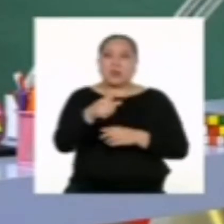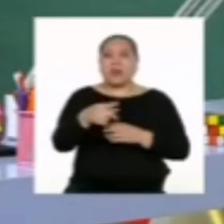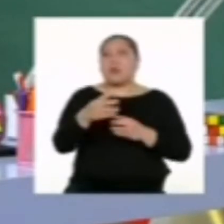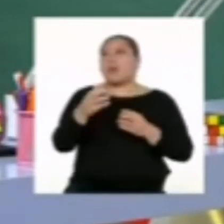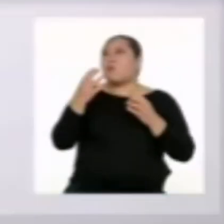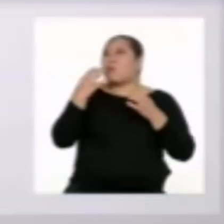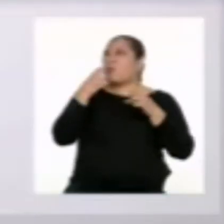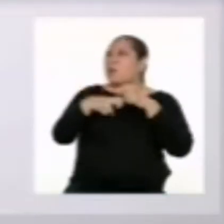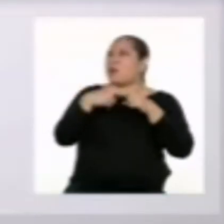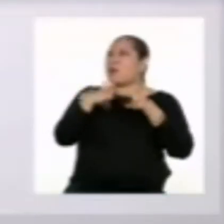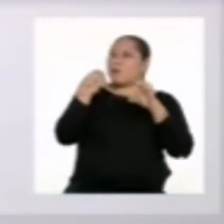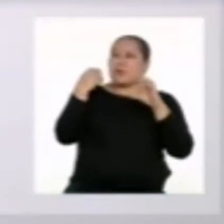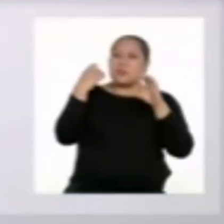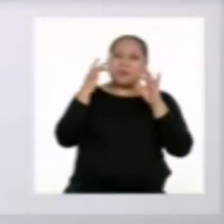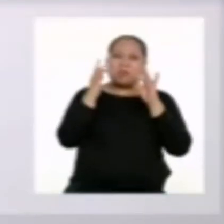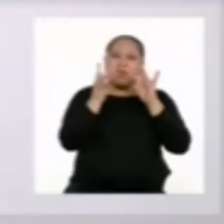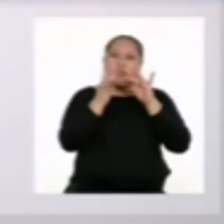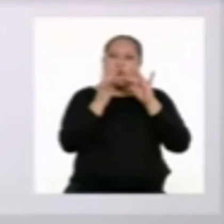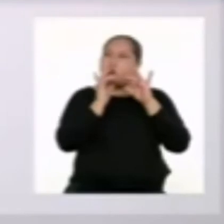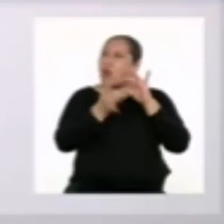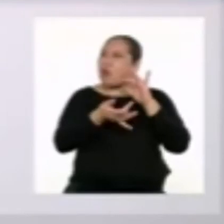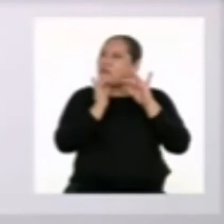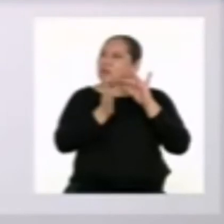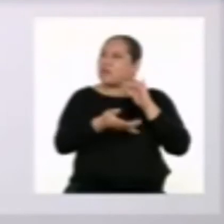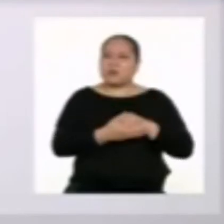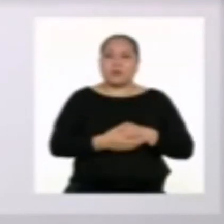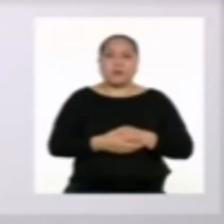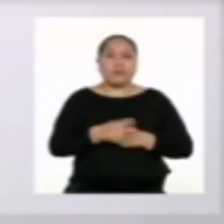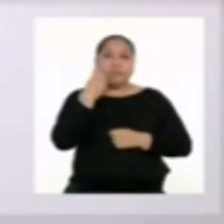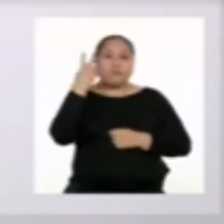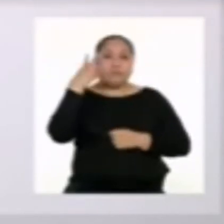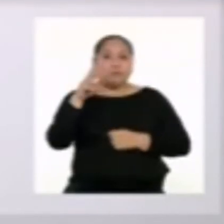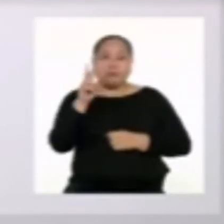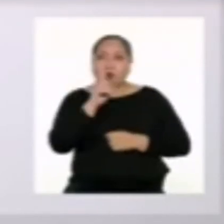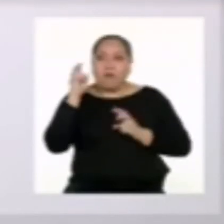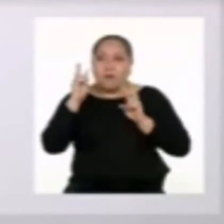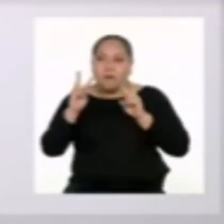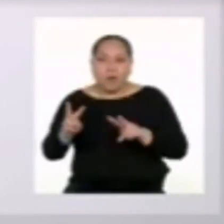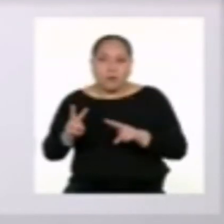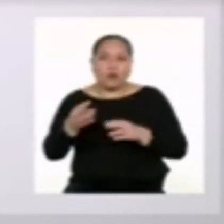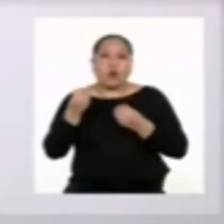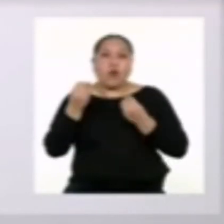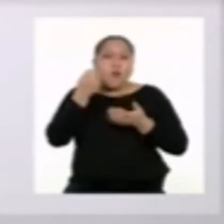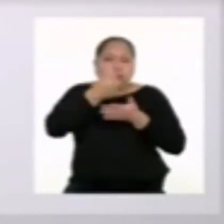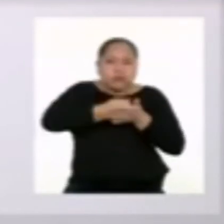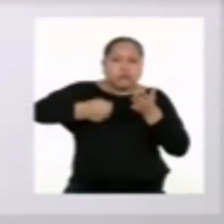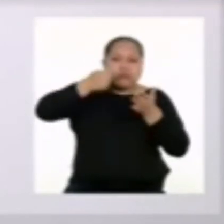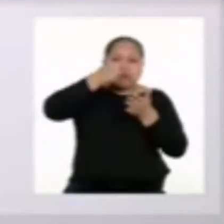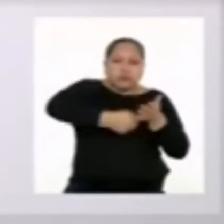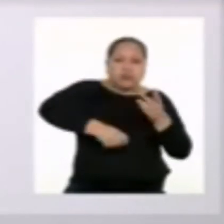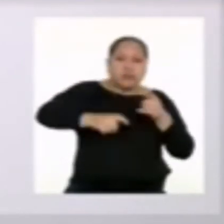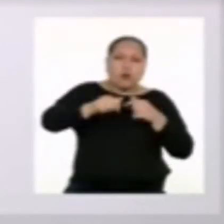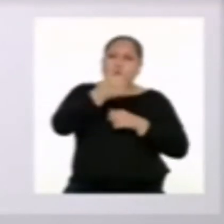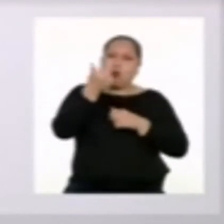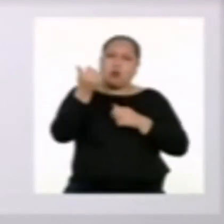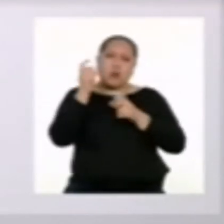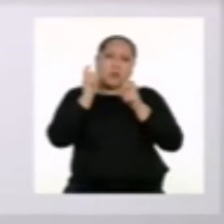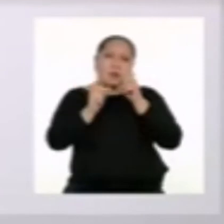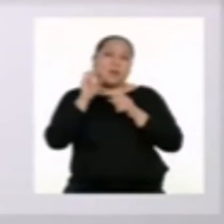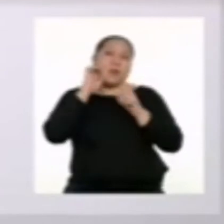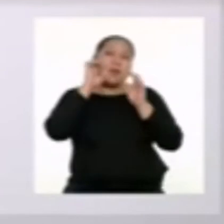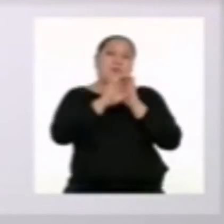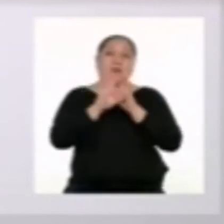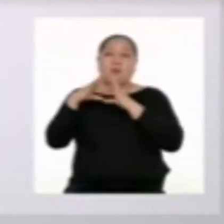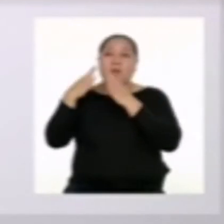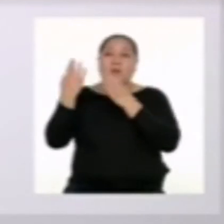problemas de conexión. A veces no nos damos cuenta de los esfuerzos y sacrificios que hacen otras personas, en este caso